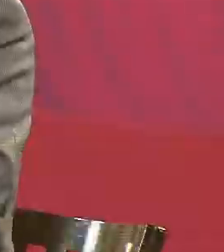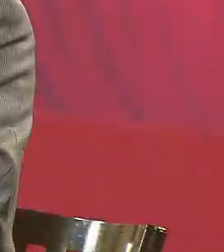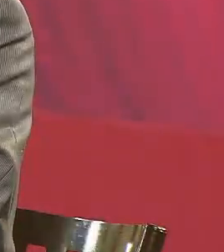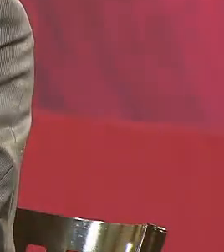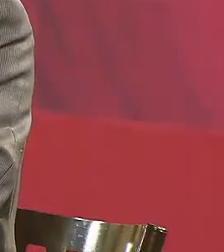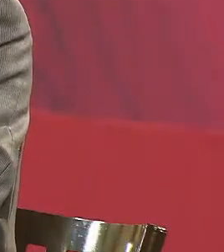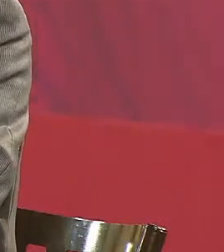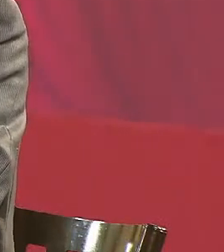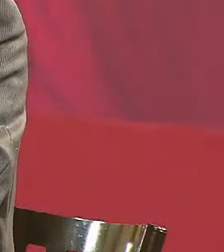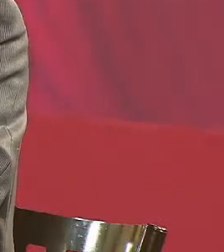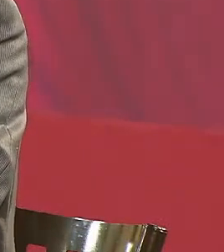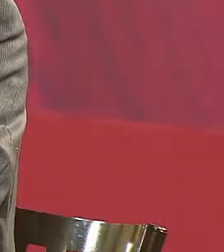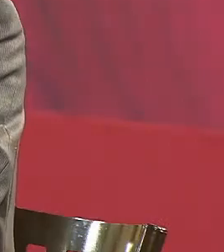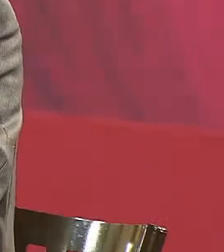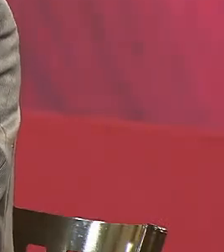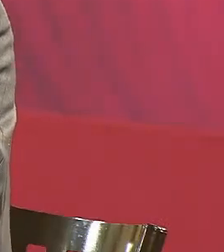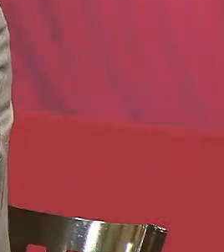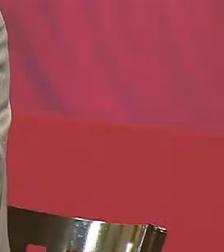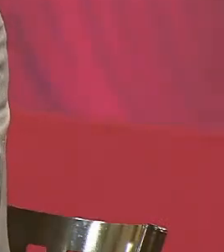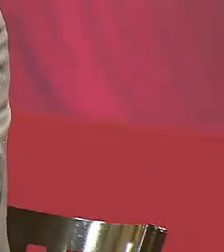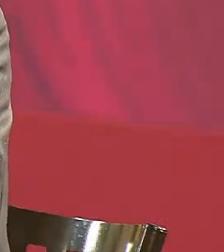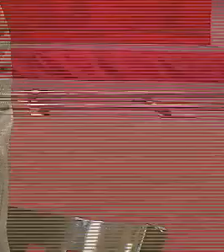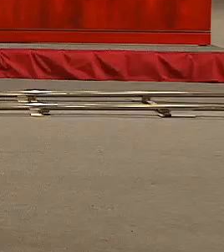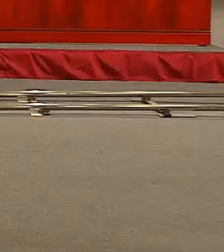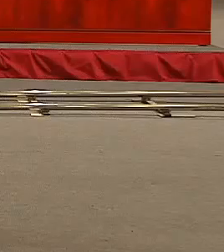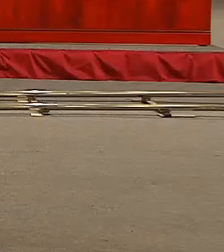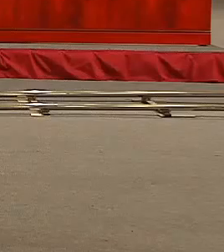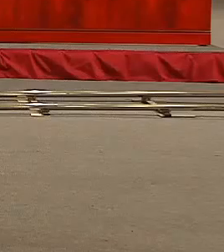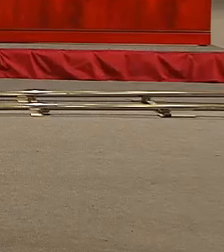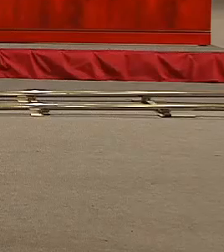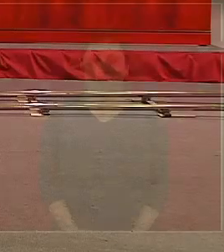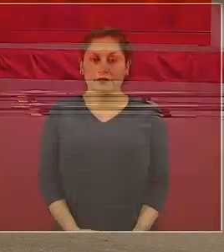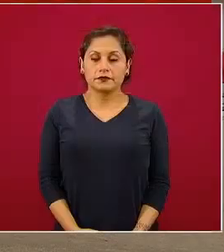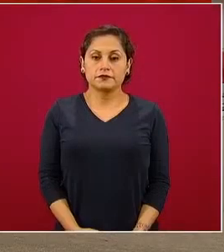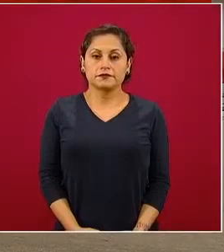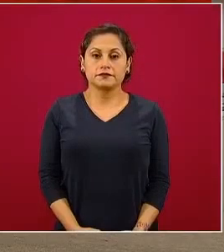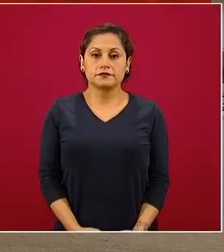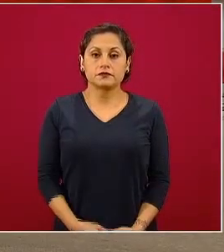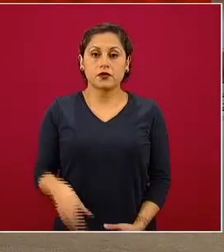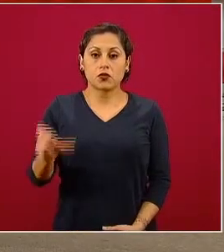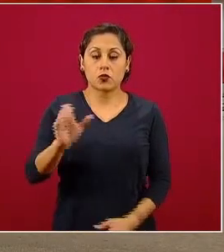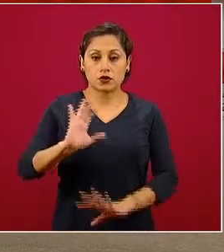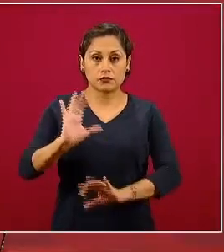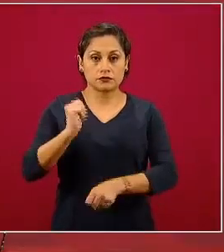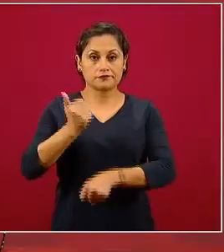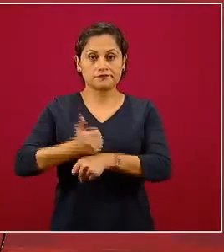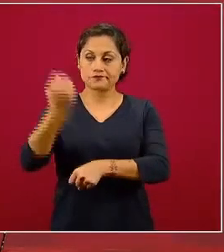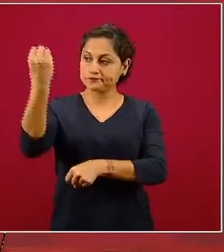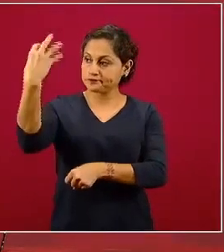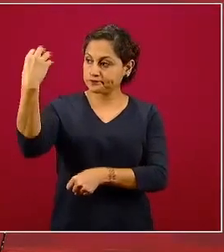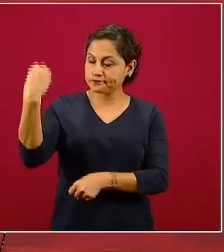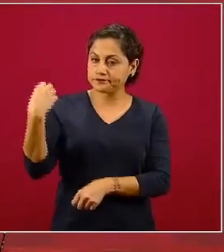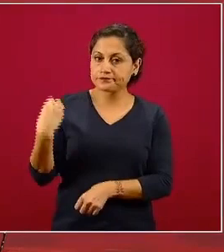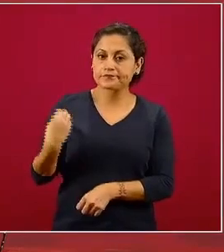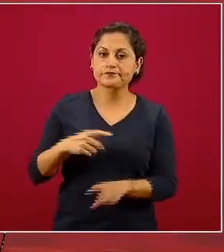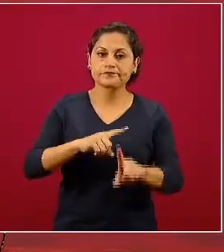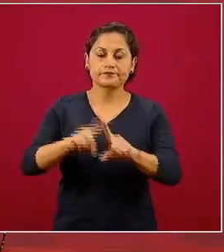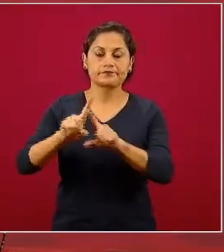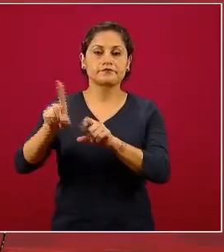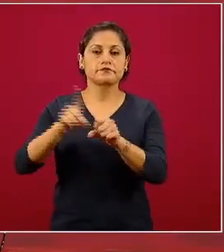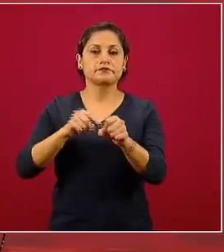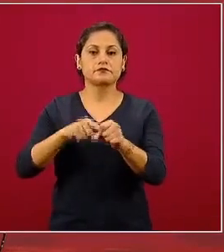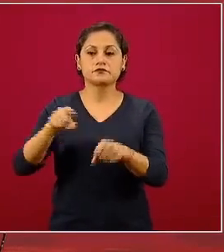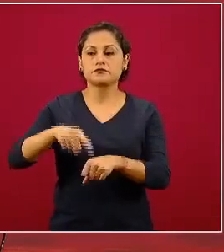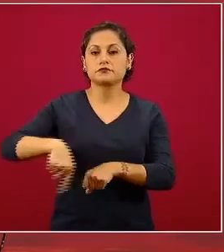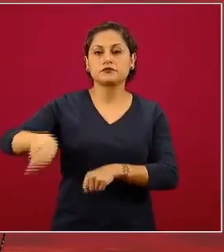y está ya instalado el mecanismo de semáforo, también los funcionarios o los oficiales de la Liga